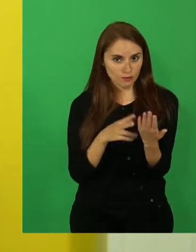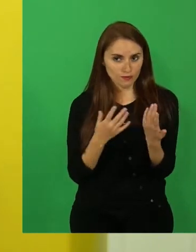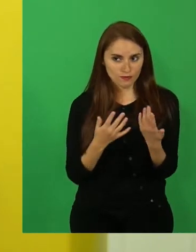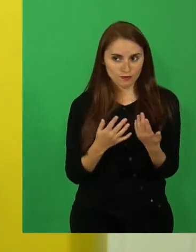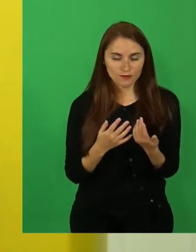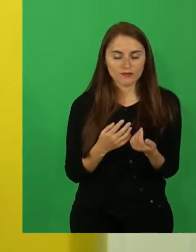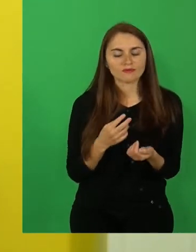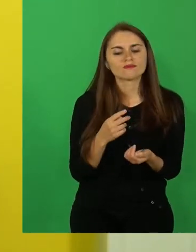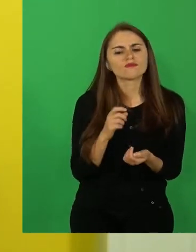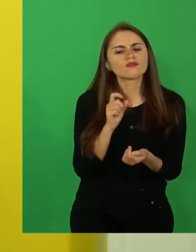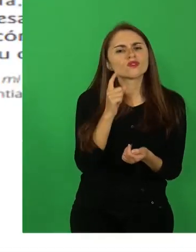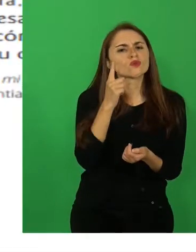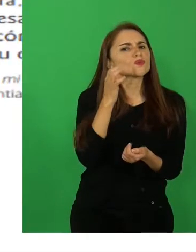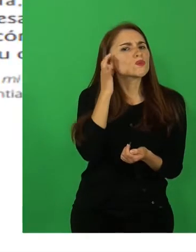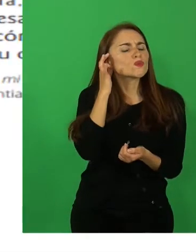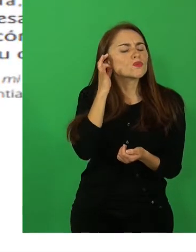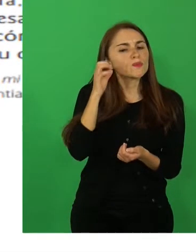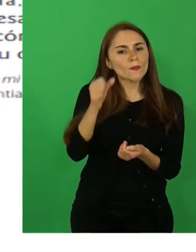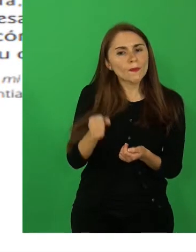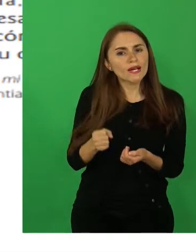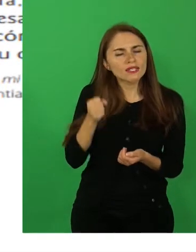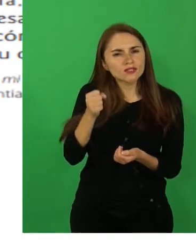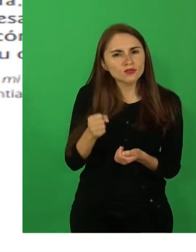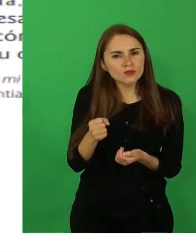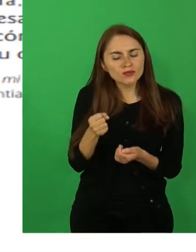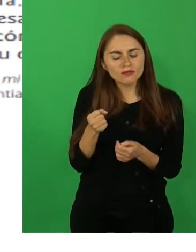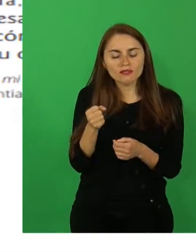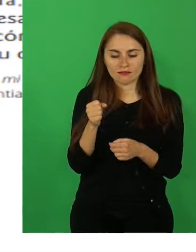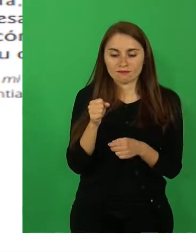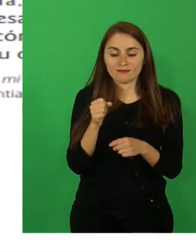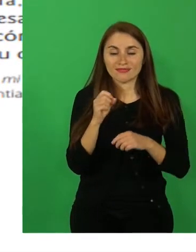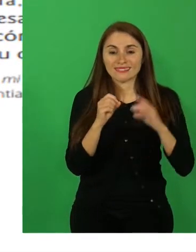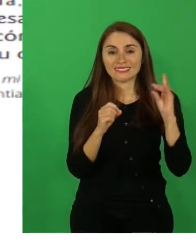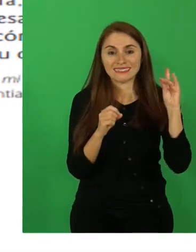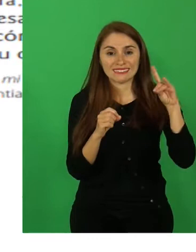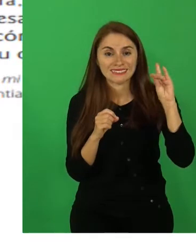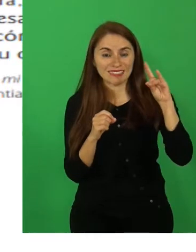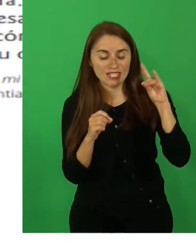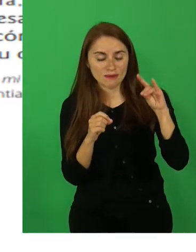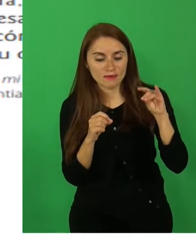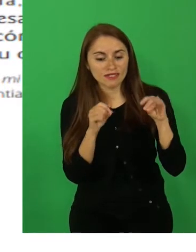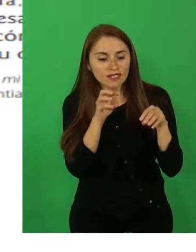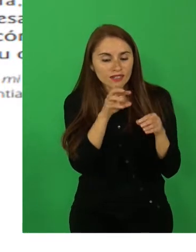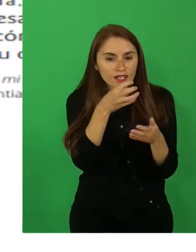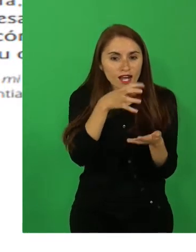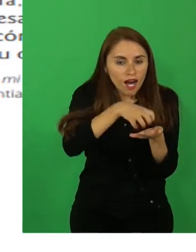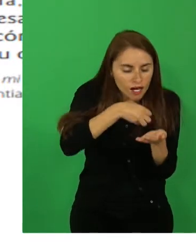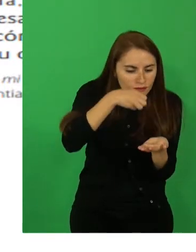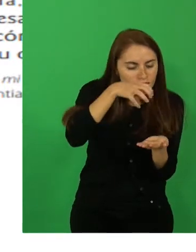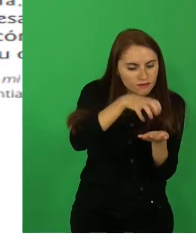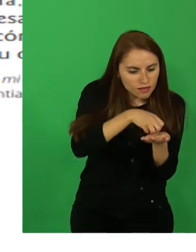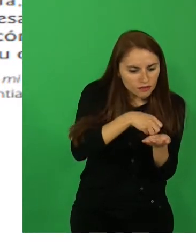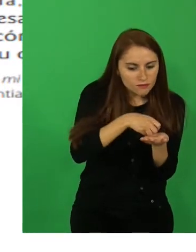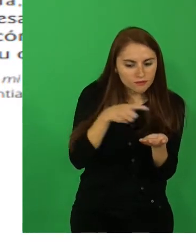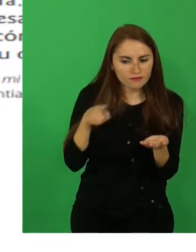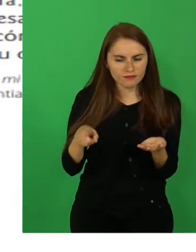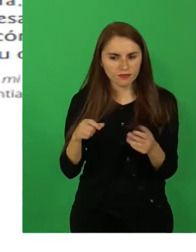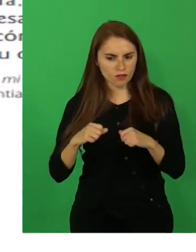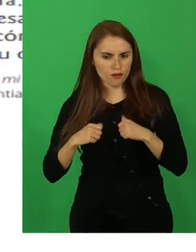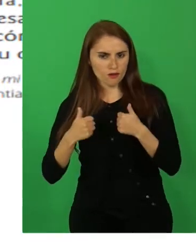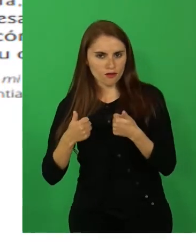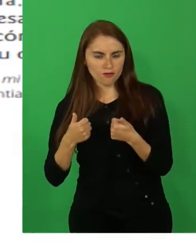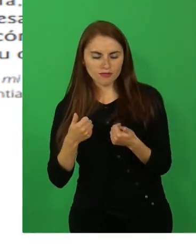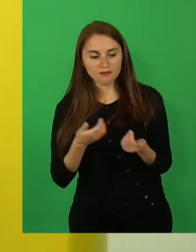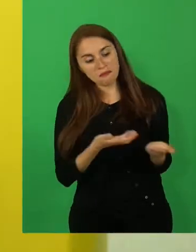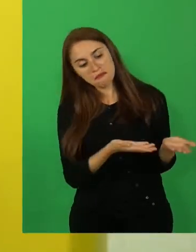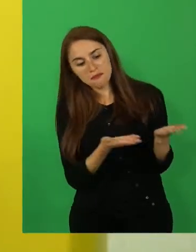Una pastora alimentaba las llamas cuando un joven la invitó a dar